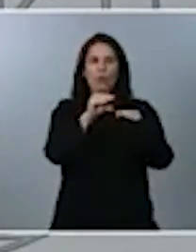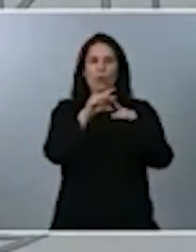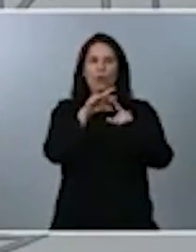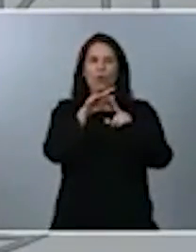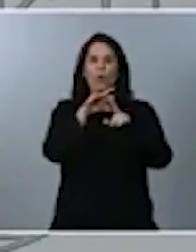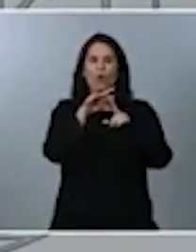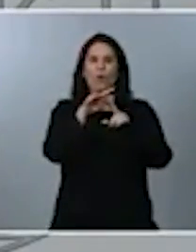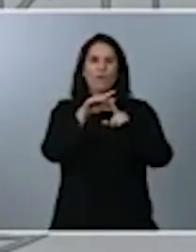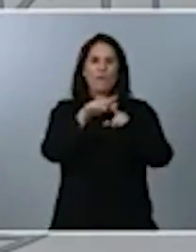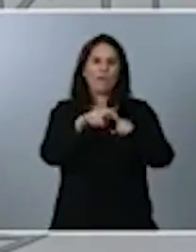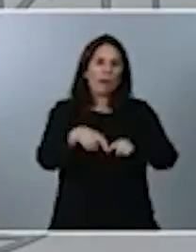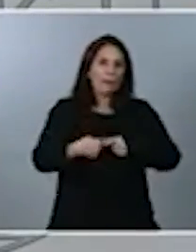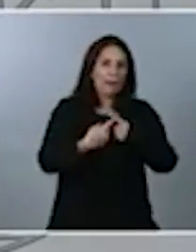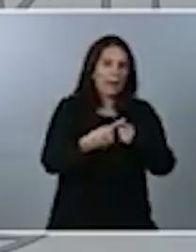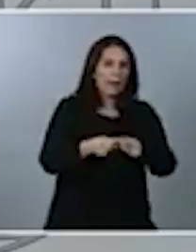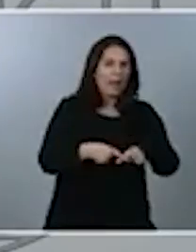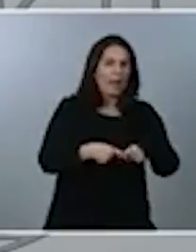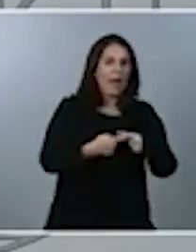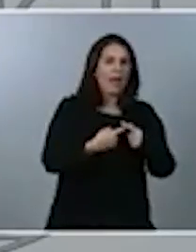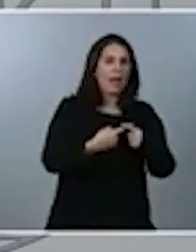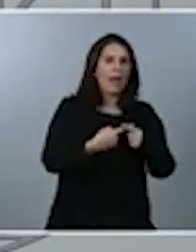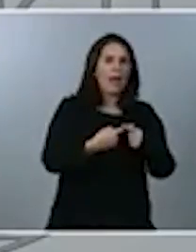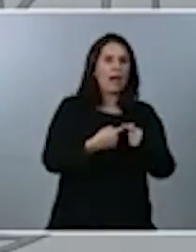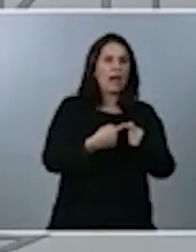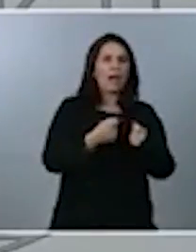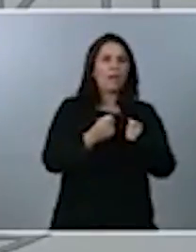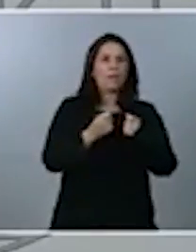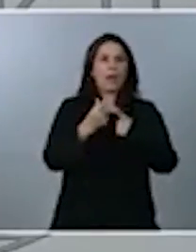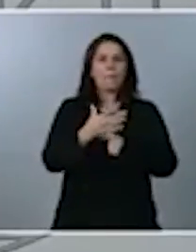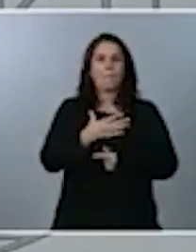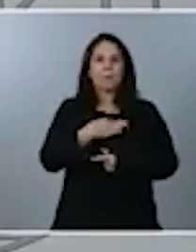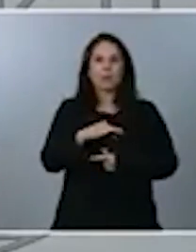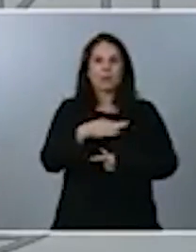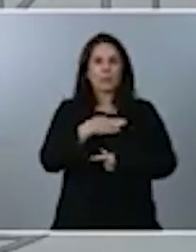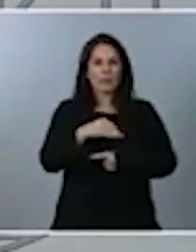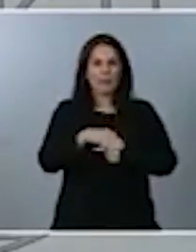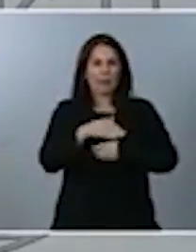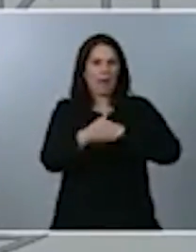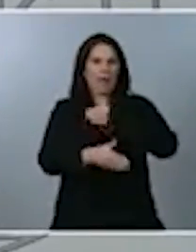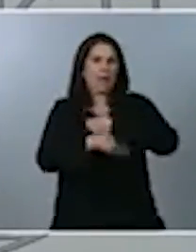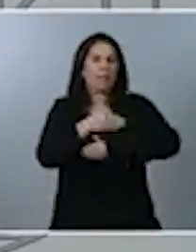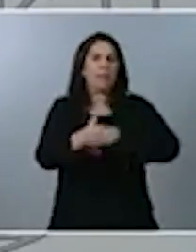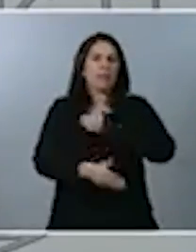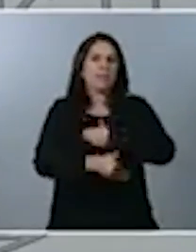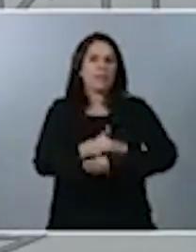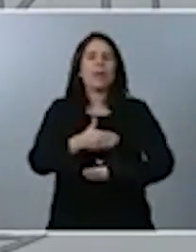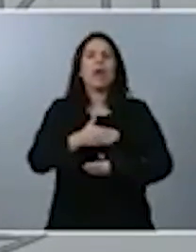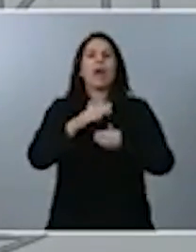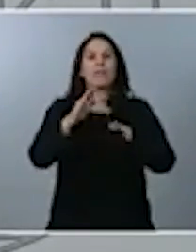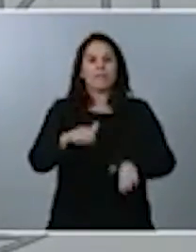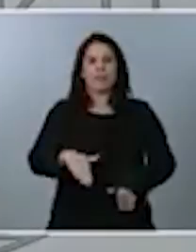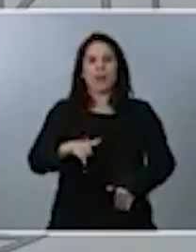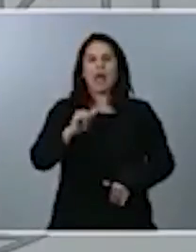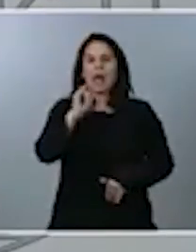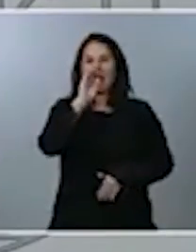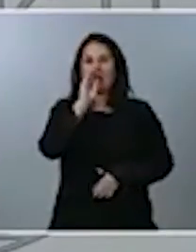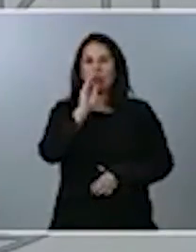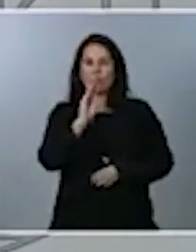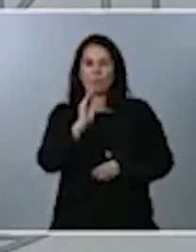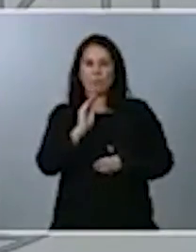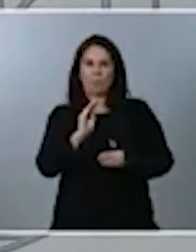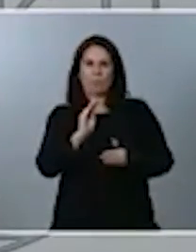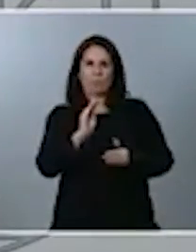que estas personas pudieran progresar, se puedan beneficiar de este escudo social, de este ascensor social, para que este siga